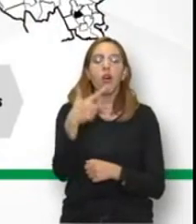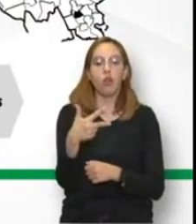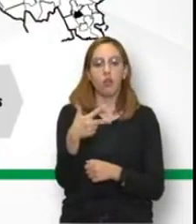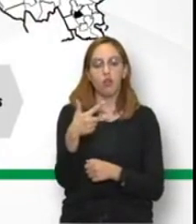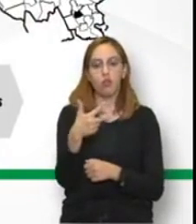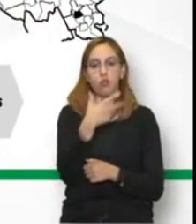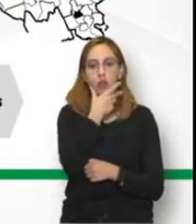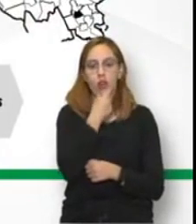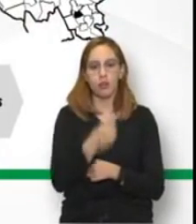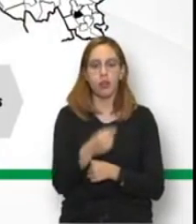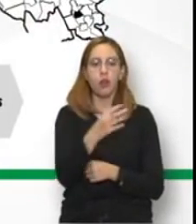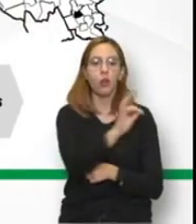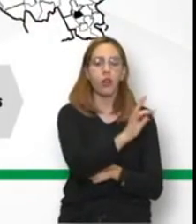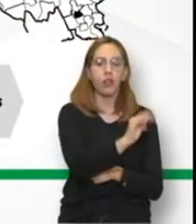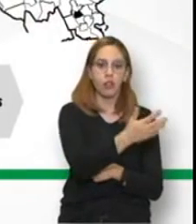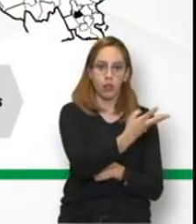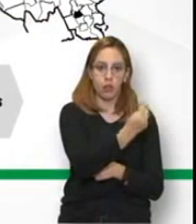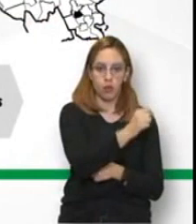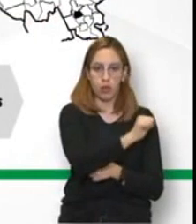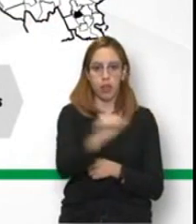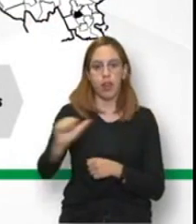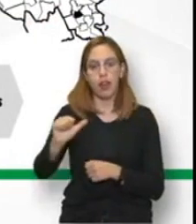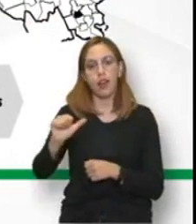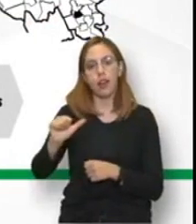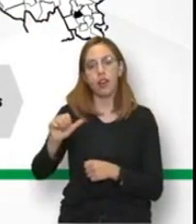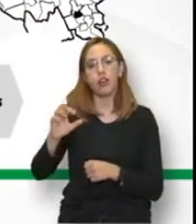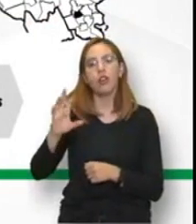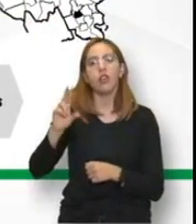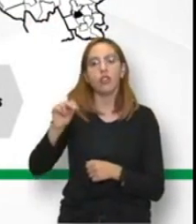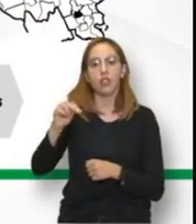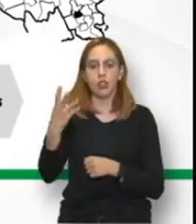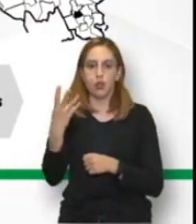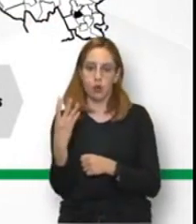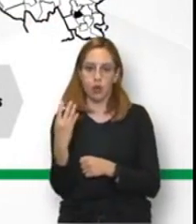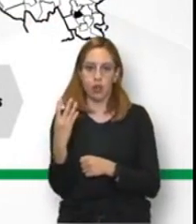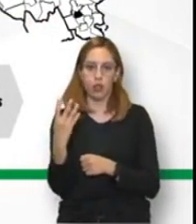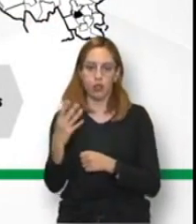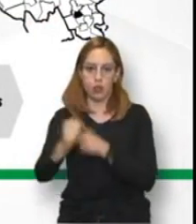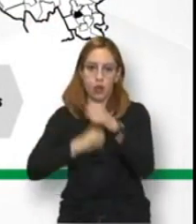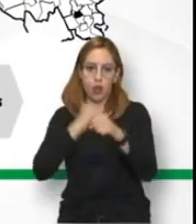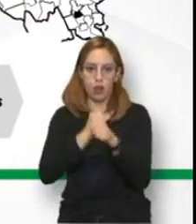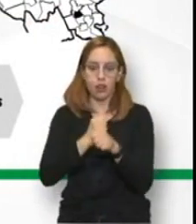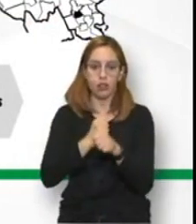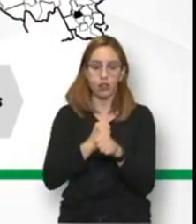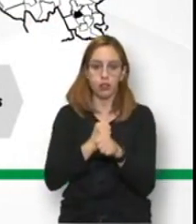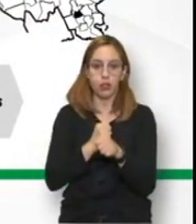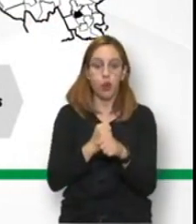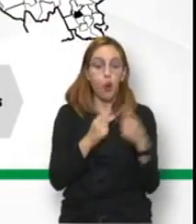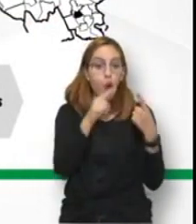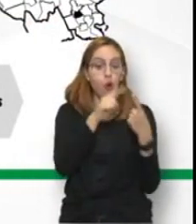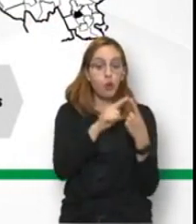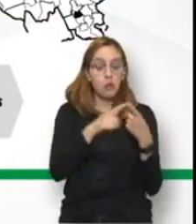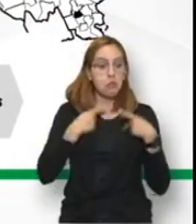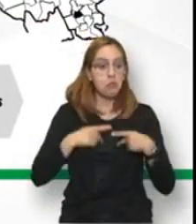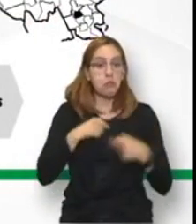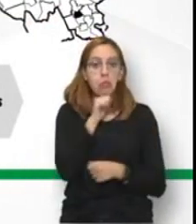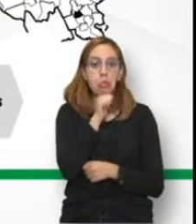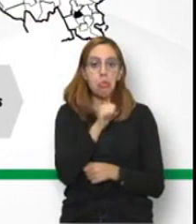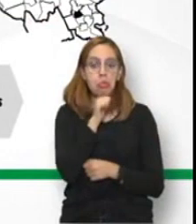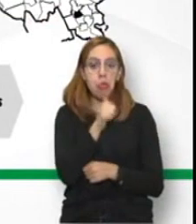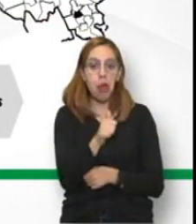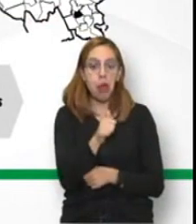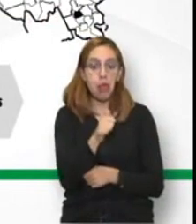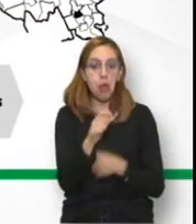en un rango de edad de 49 a 84 años destacamos a una persona que fallece sin factores del riesgo